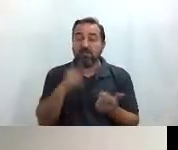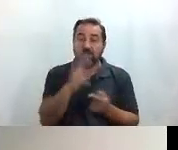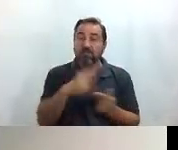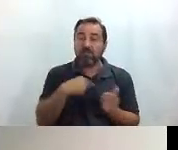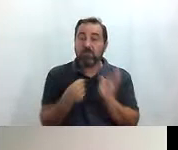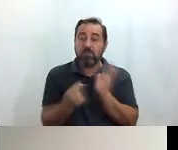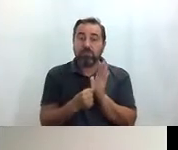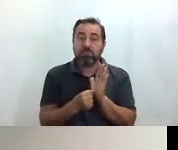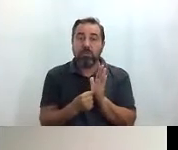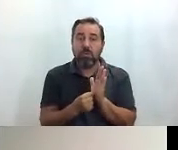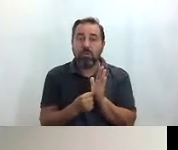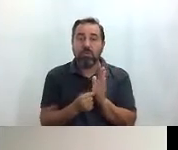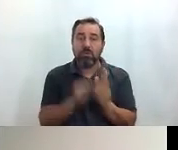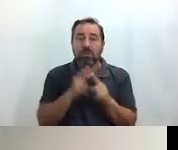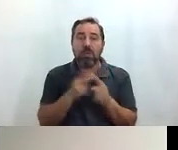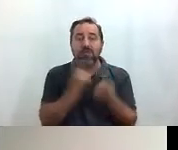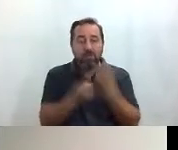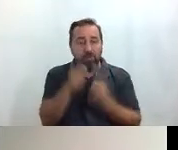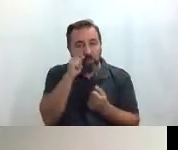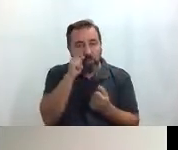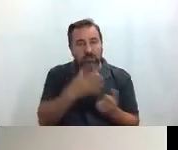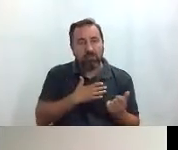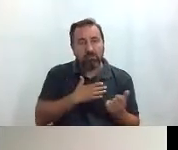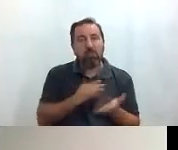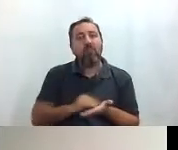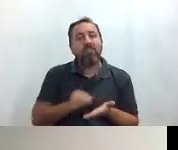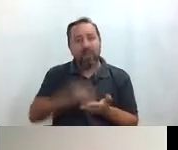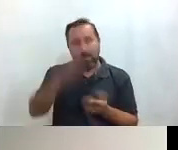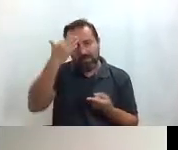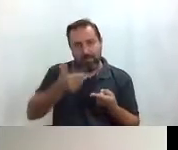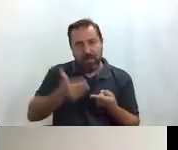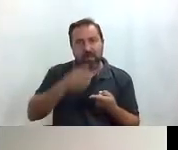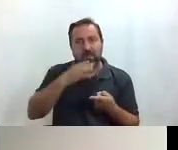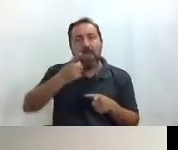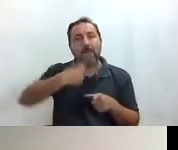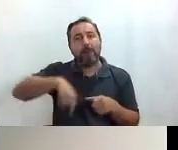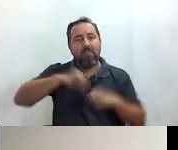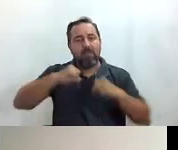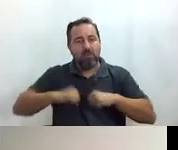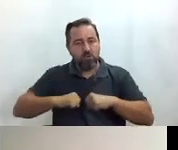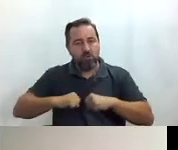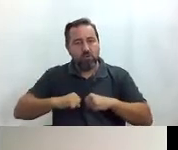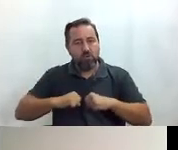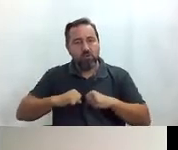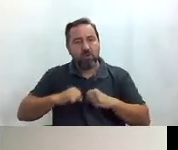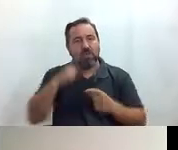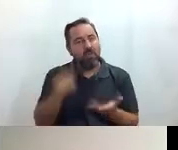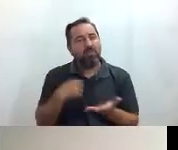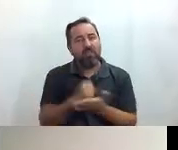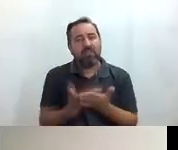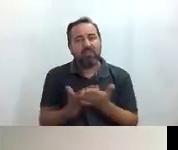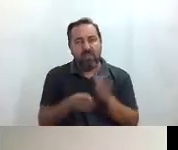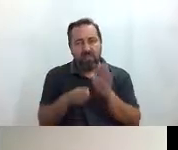de información turística de la oficina principal que está en la Plaza Mayor. está certificada en